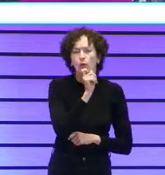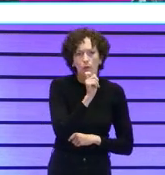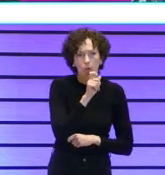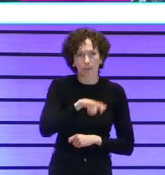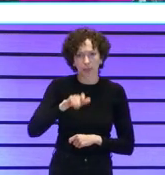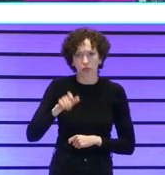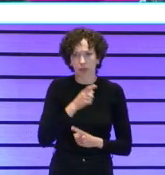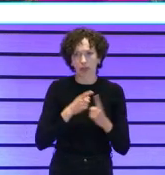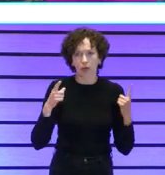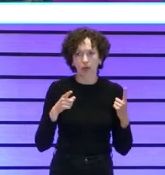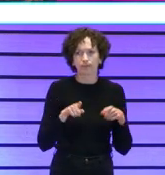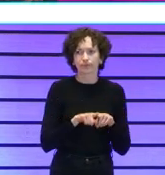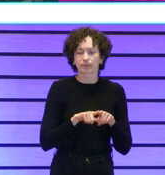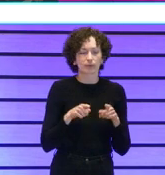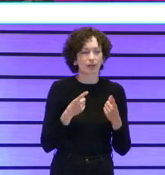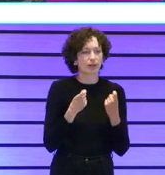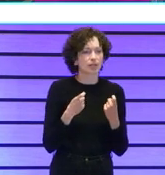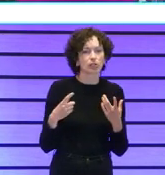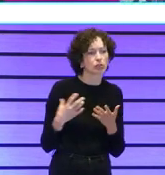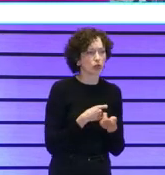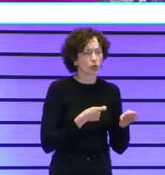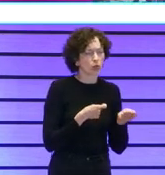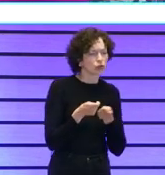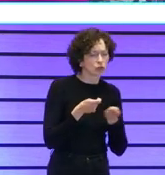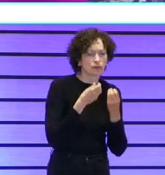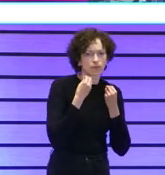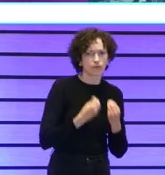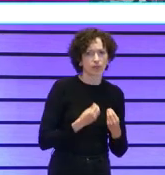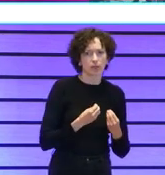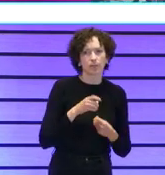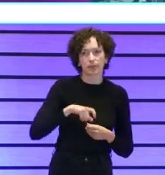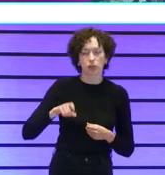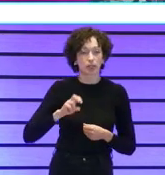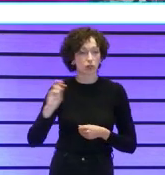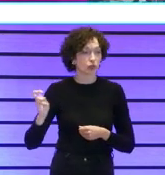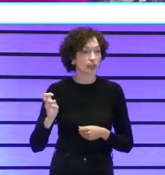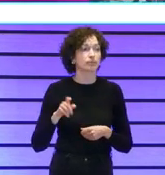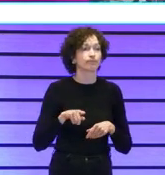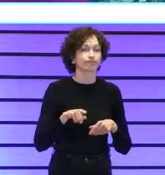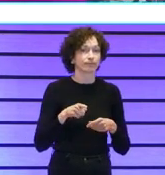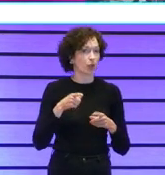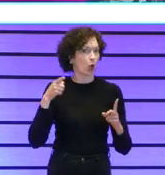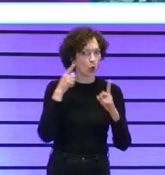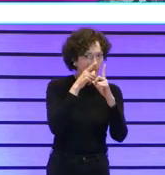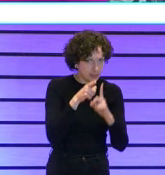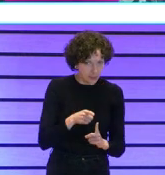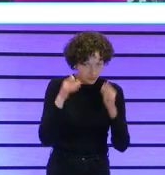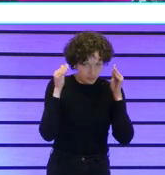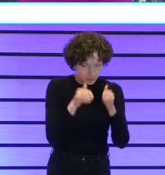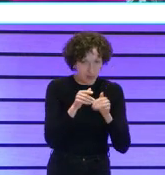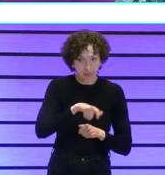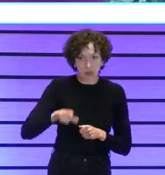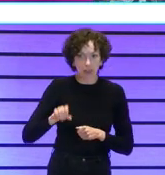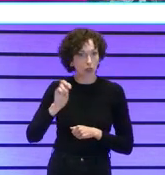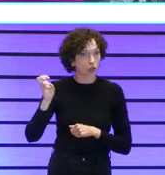que son tierra que necesitan tenerlo todo controlado hay otras personas que son fuego que van a objetivos otras personas